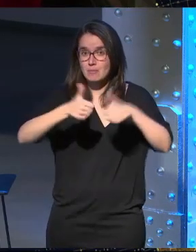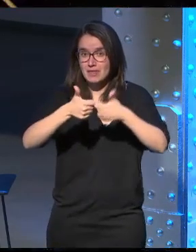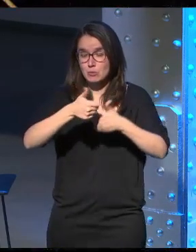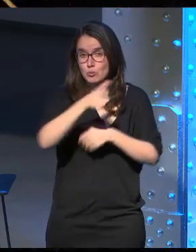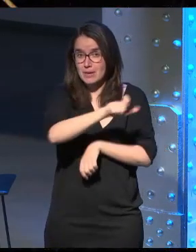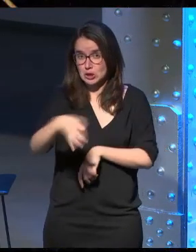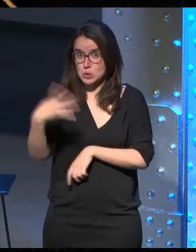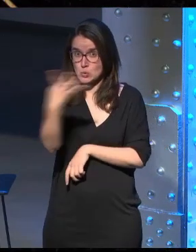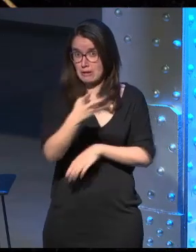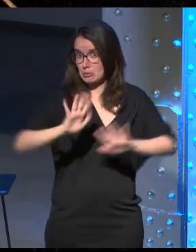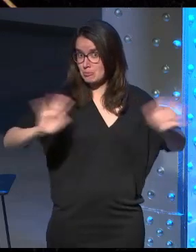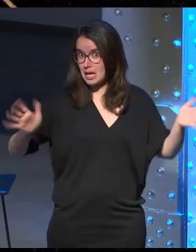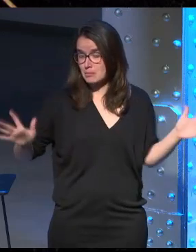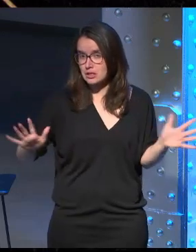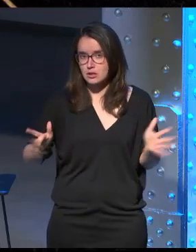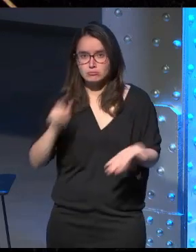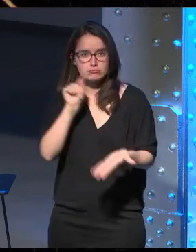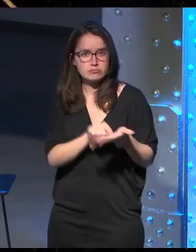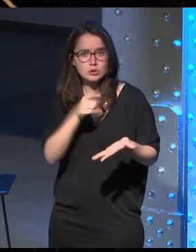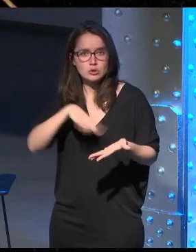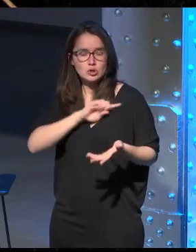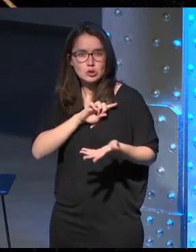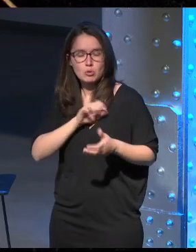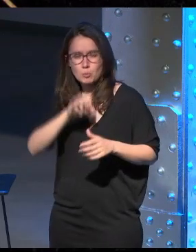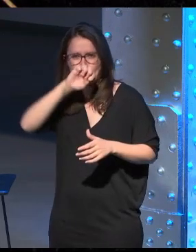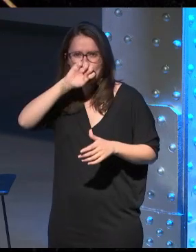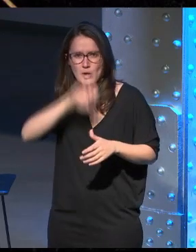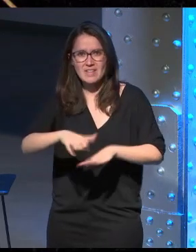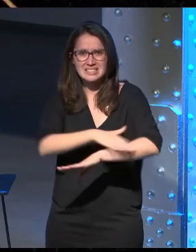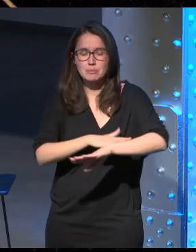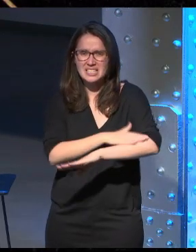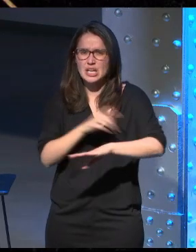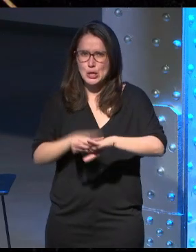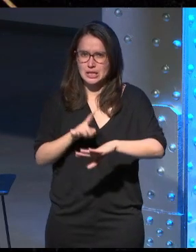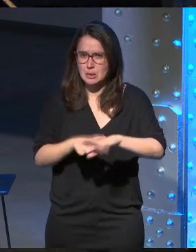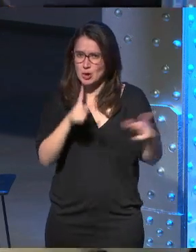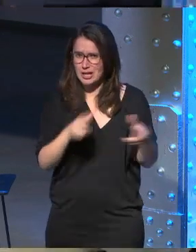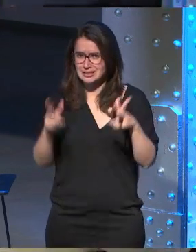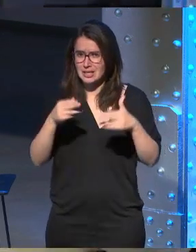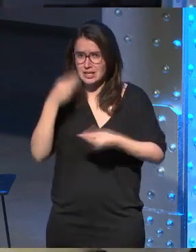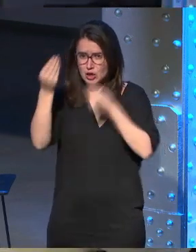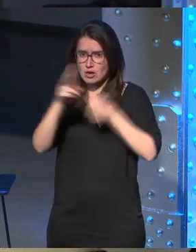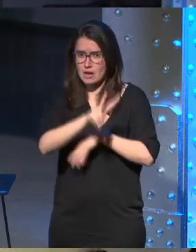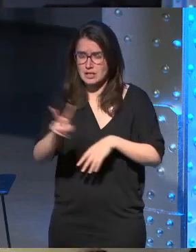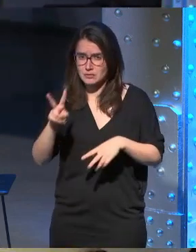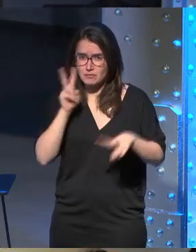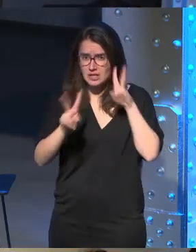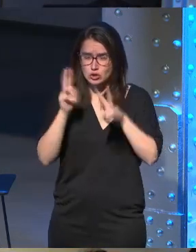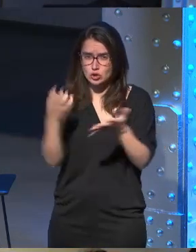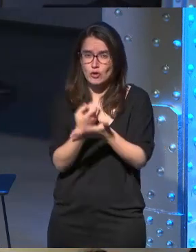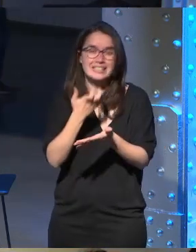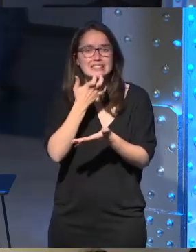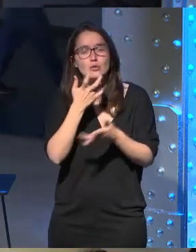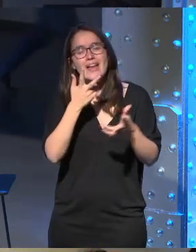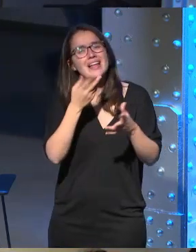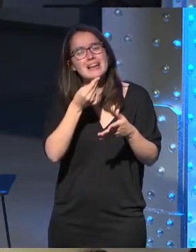personas y enseguida nosotros éramos super fans del Ministerio del Tiempo me imagino que lo habéis visto todos pero creo que es si no